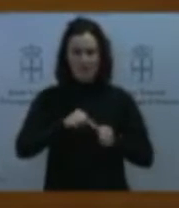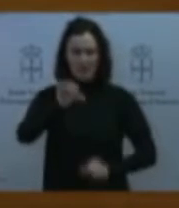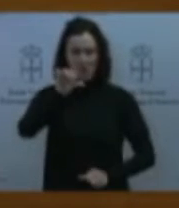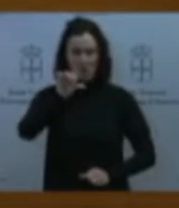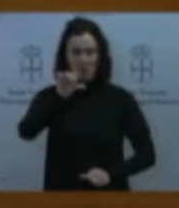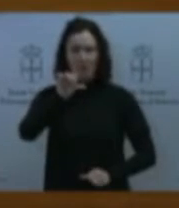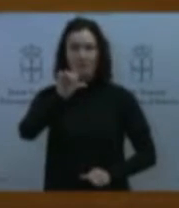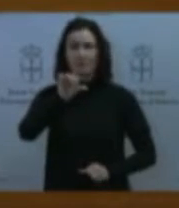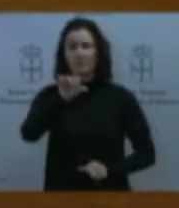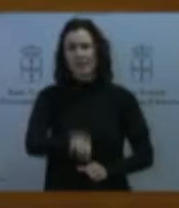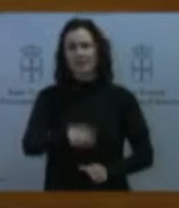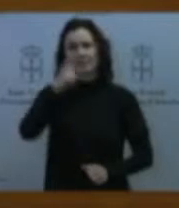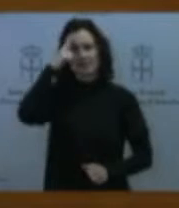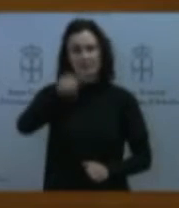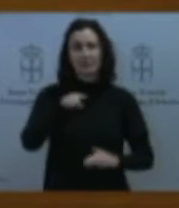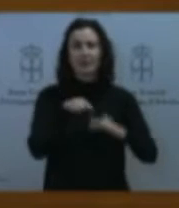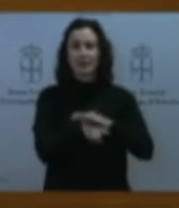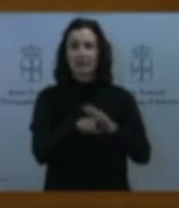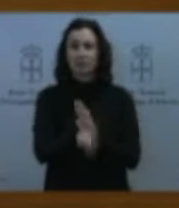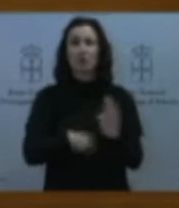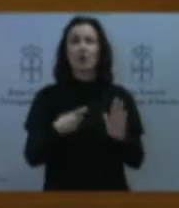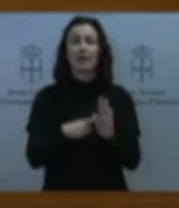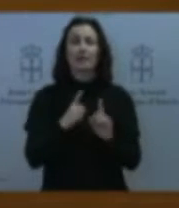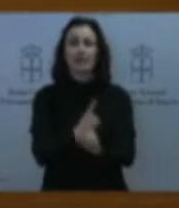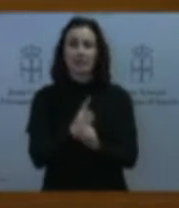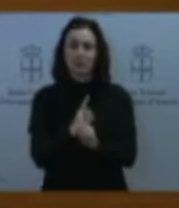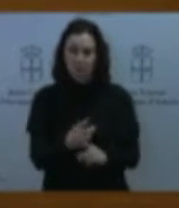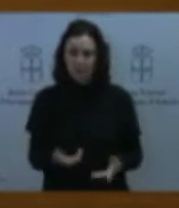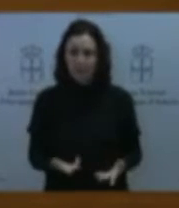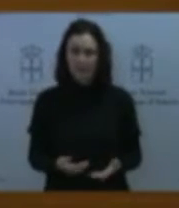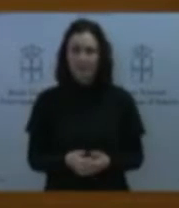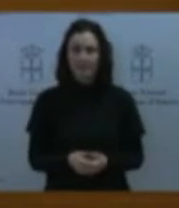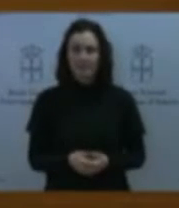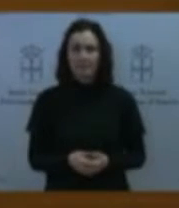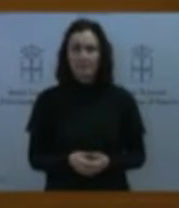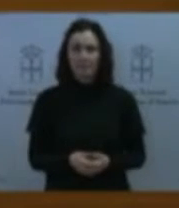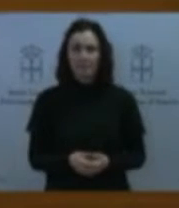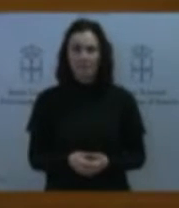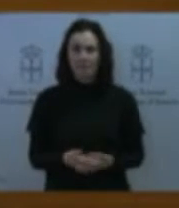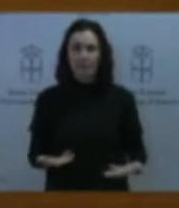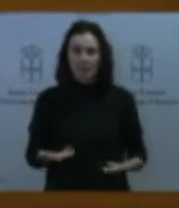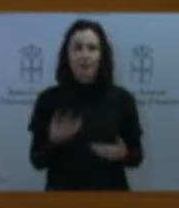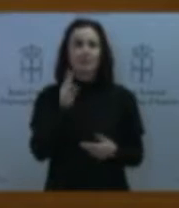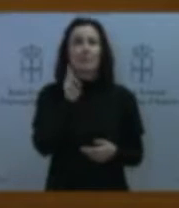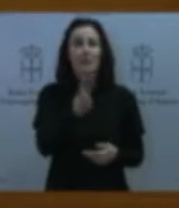de la ley de transportes, nos hayamos encontrado con dos documentos incongruentes.